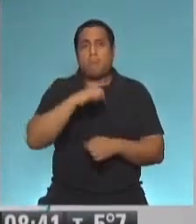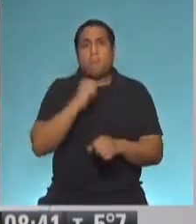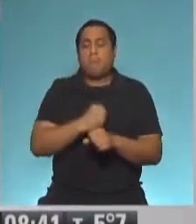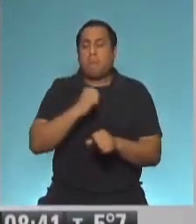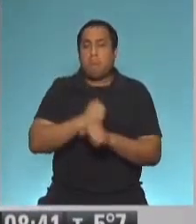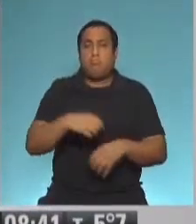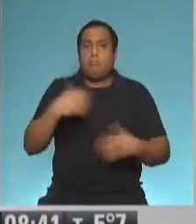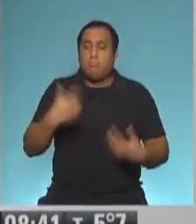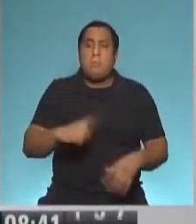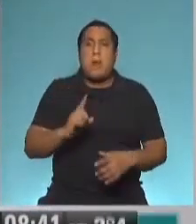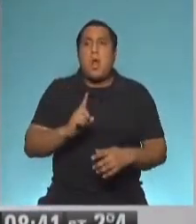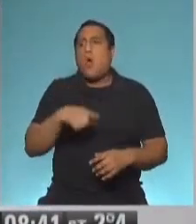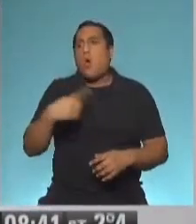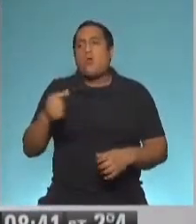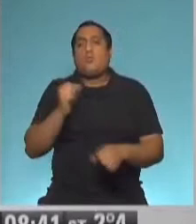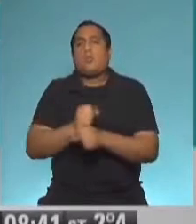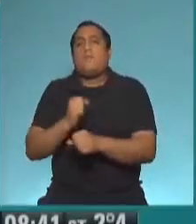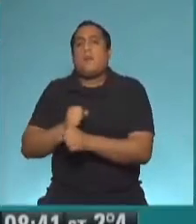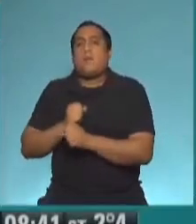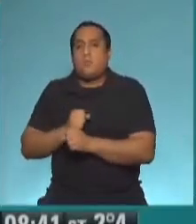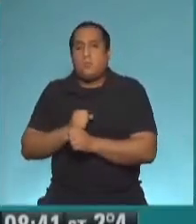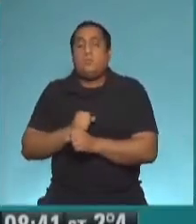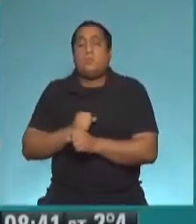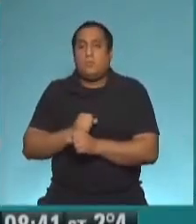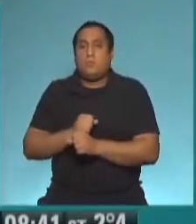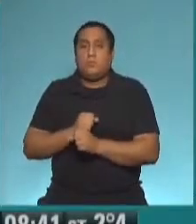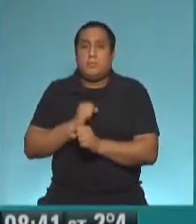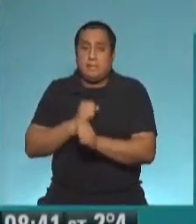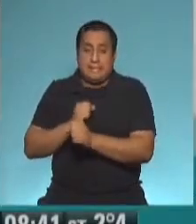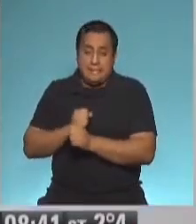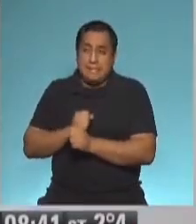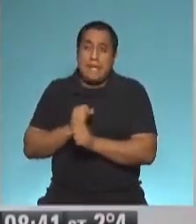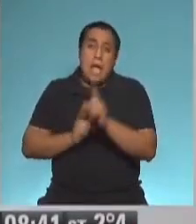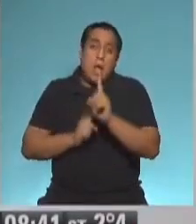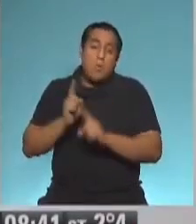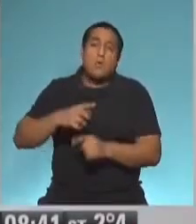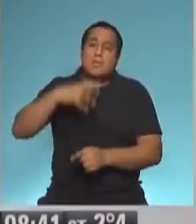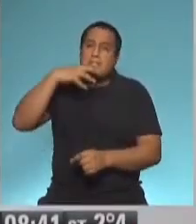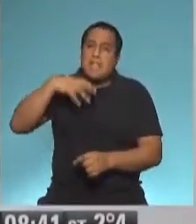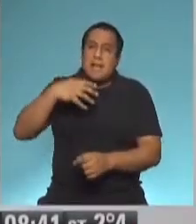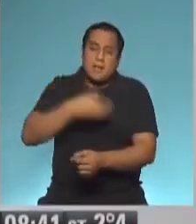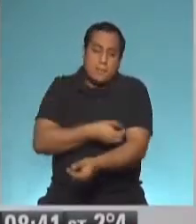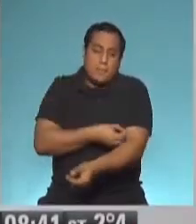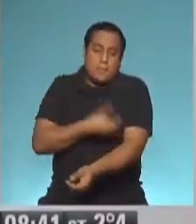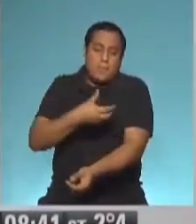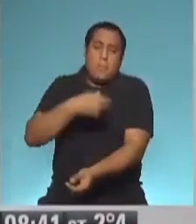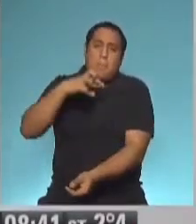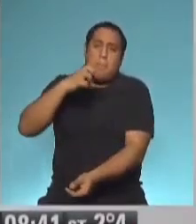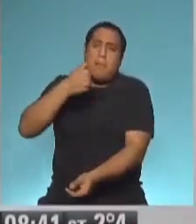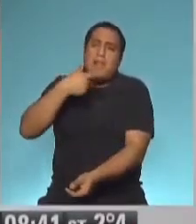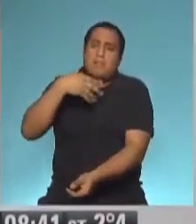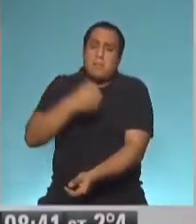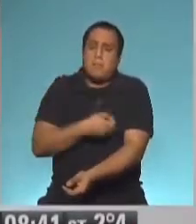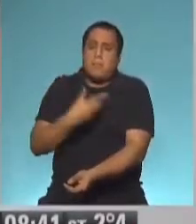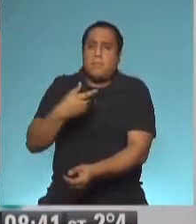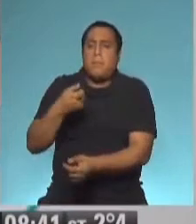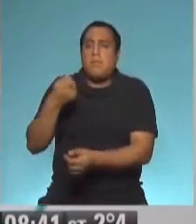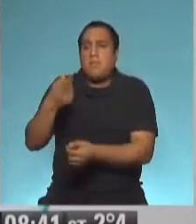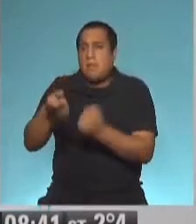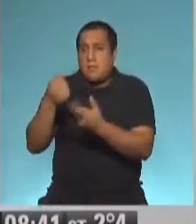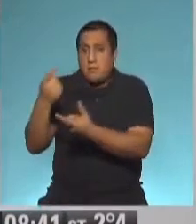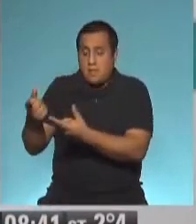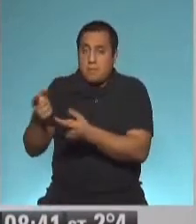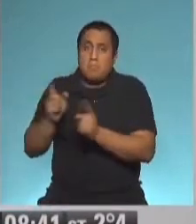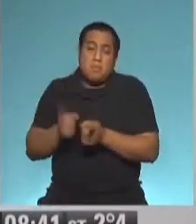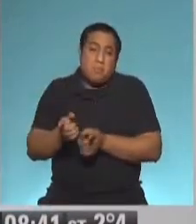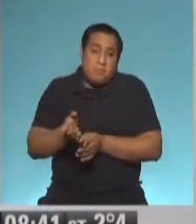que tiene que ver justamente con la recepción de aquellos que han decidido ser donantes de plasma y es un tema muy interesante también para hablar, porque hoy